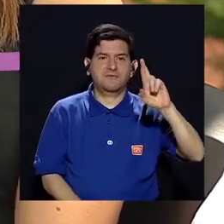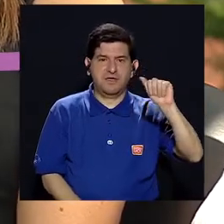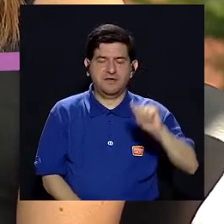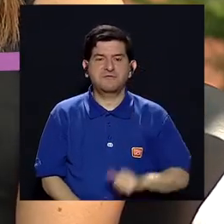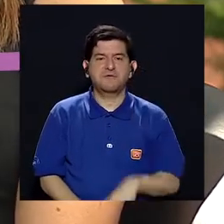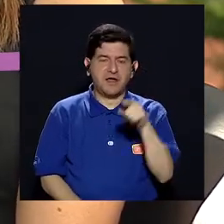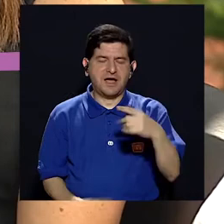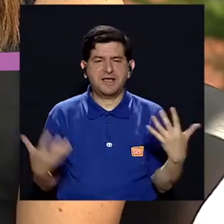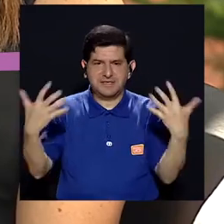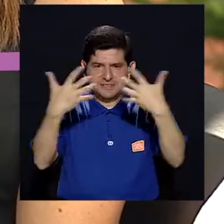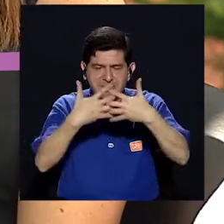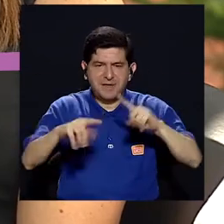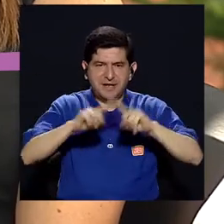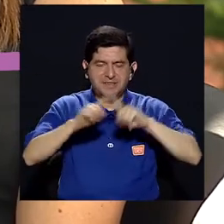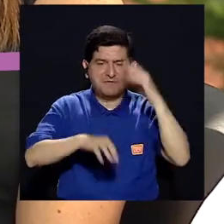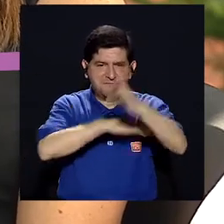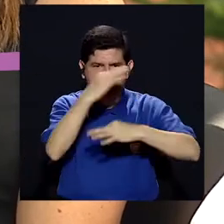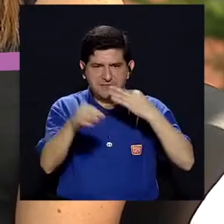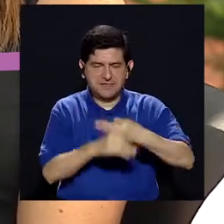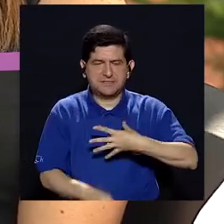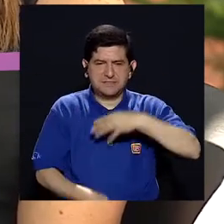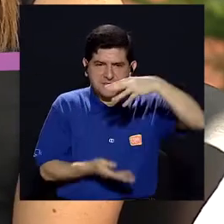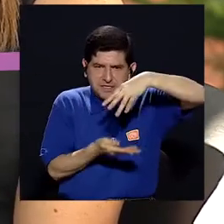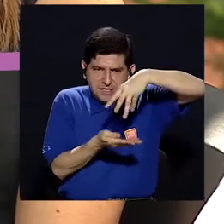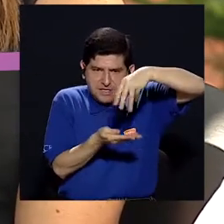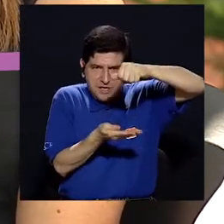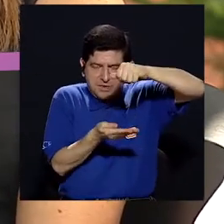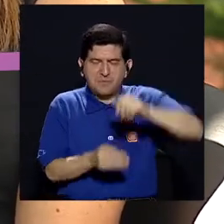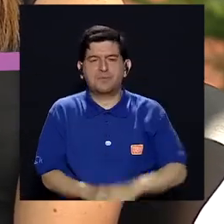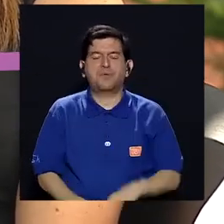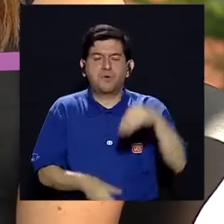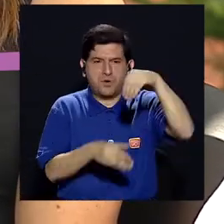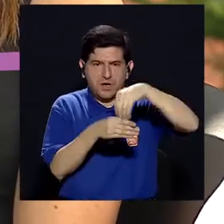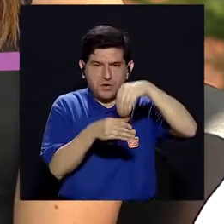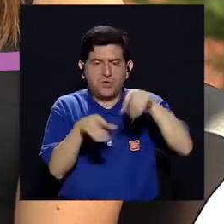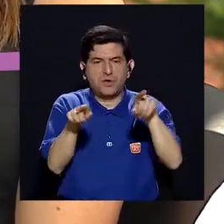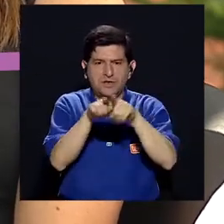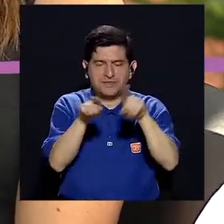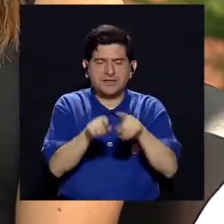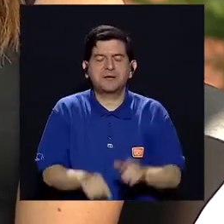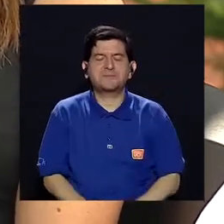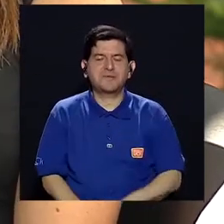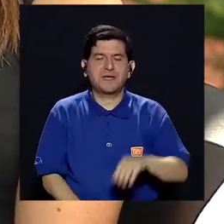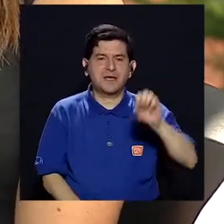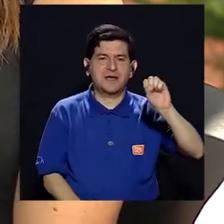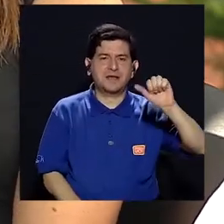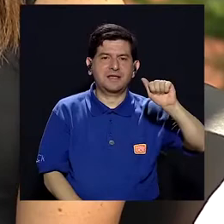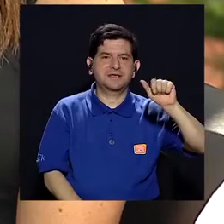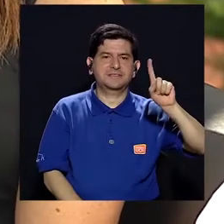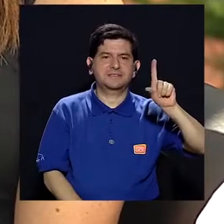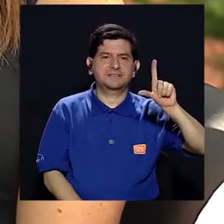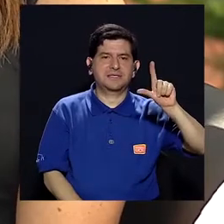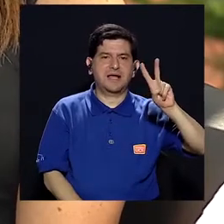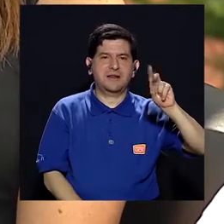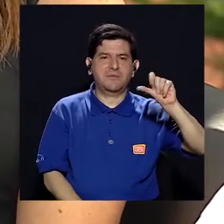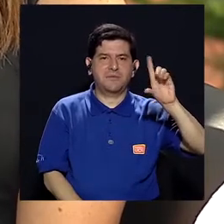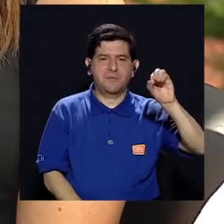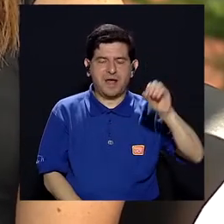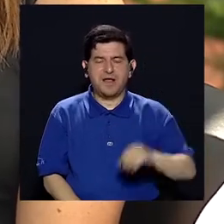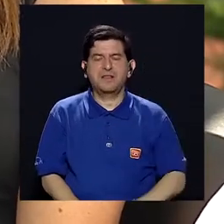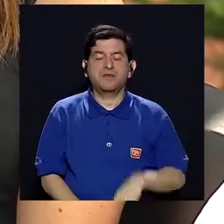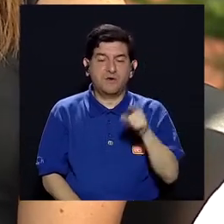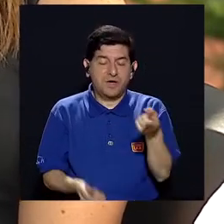algunas galletas es mezclar harina tipo graham, harina integral de cierto porcentaje, incluir salvadillo de trigo, incluir semillas de